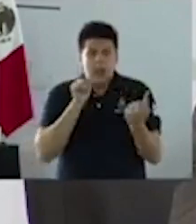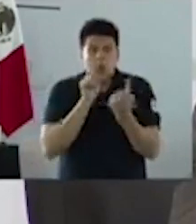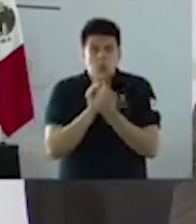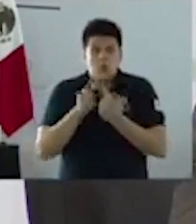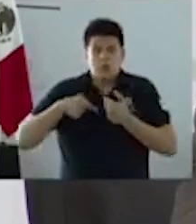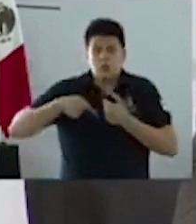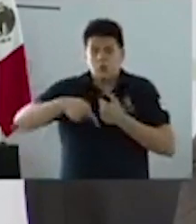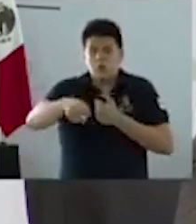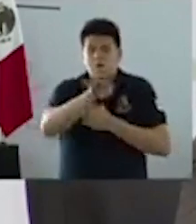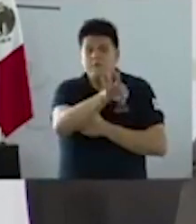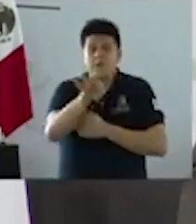el día, lugar y hora. Gracias.